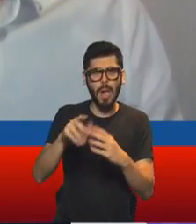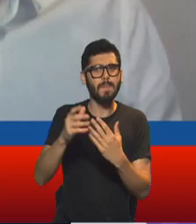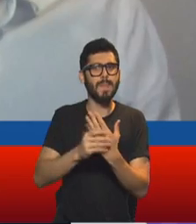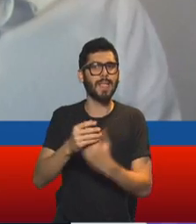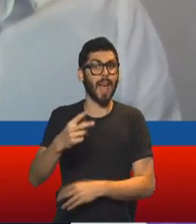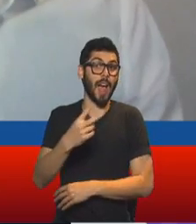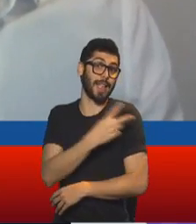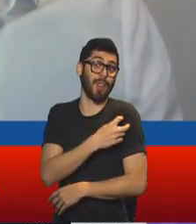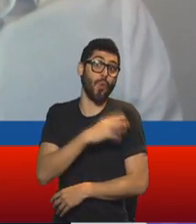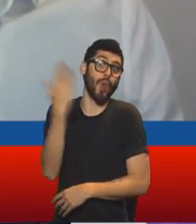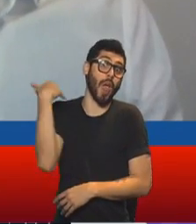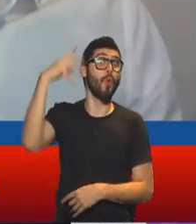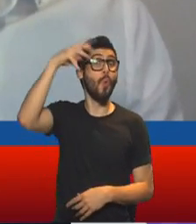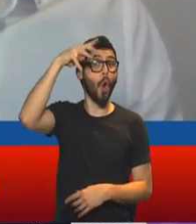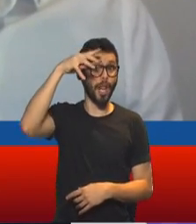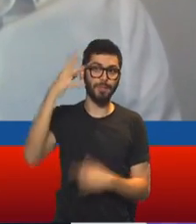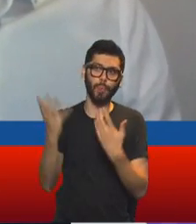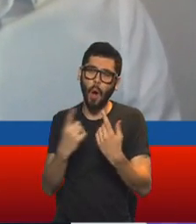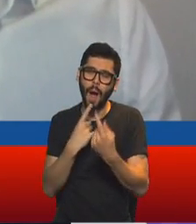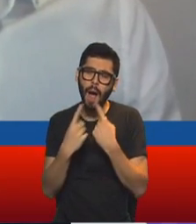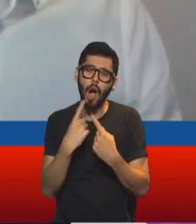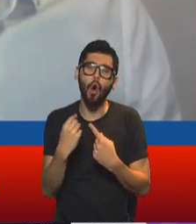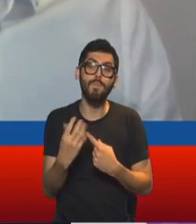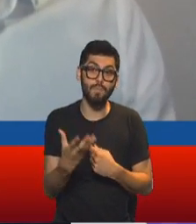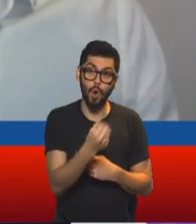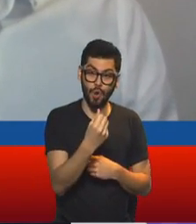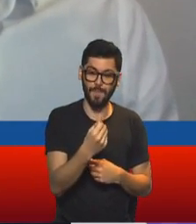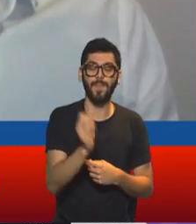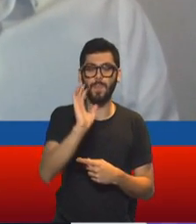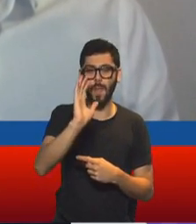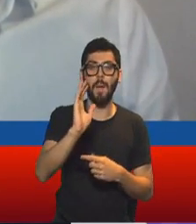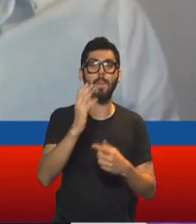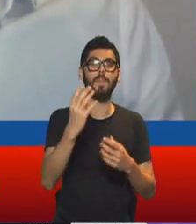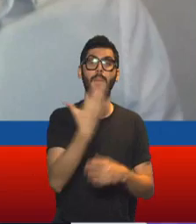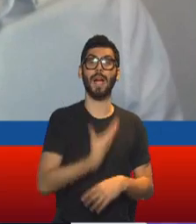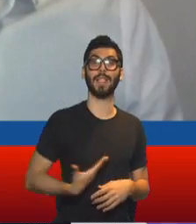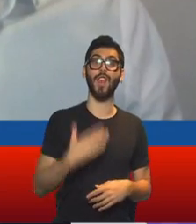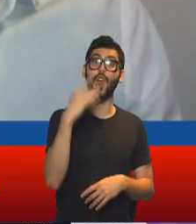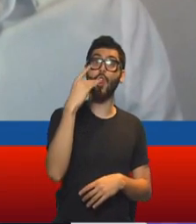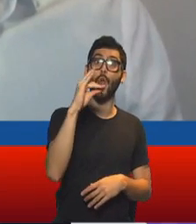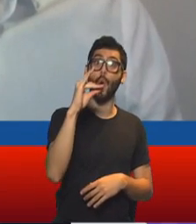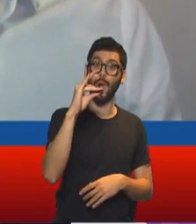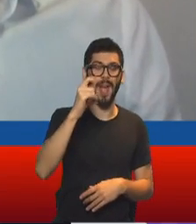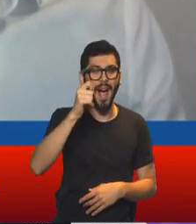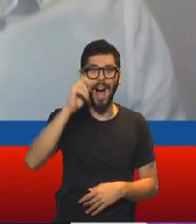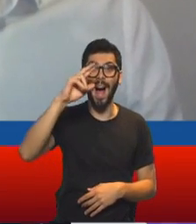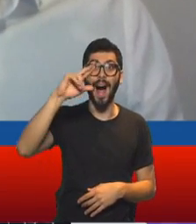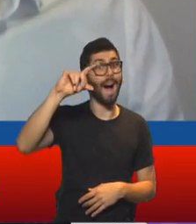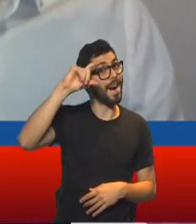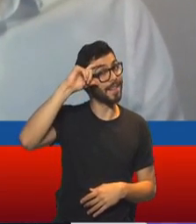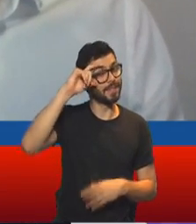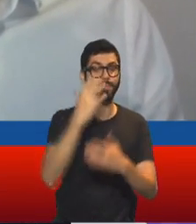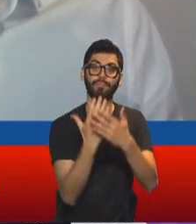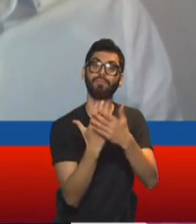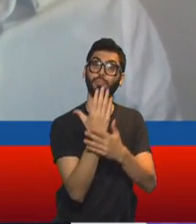Para nos viernes vamos a ver los tuits del presidente de Bolivia, Luis Arce, que también se manifestó con esto. Hizo